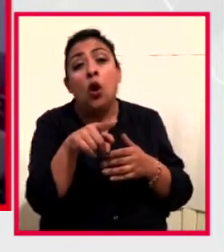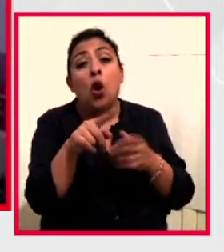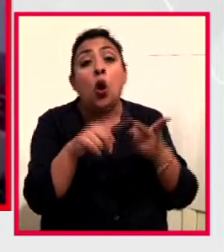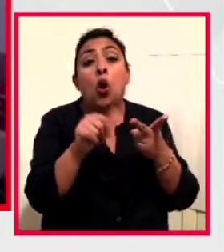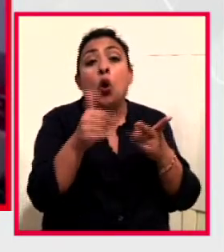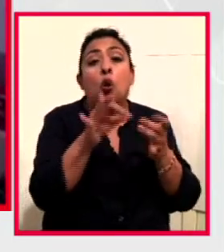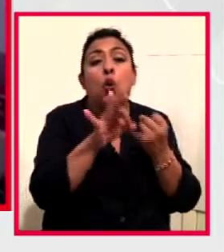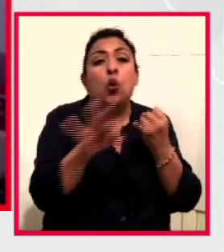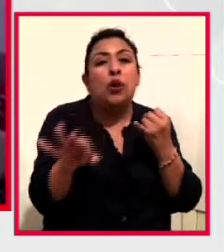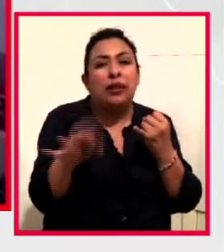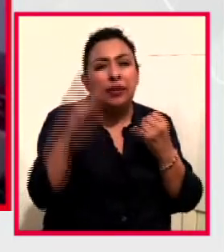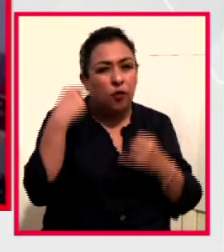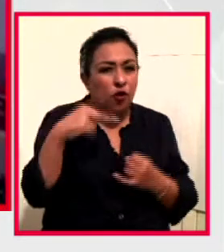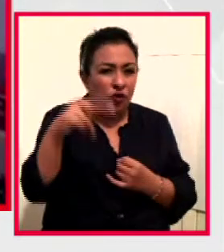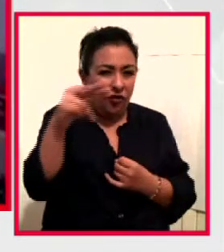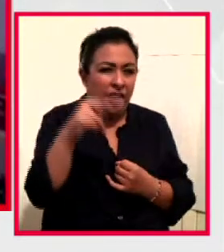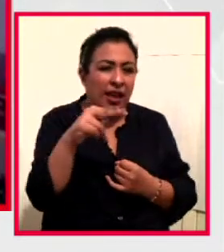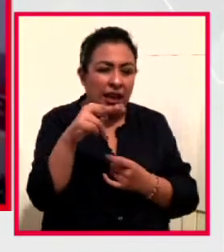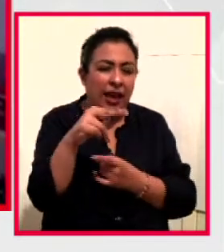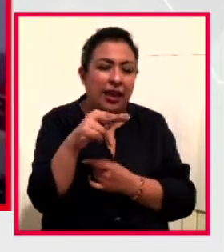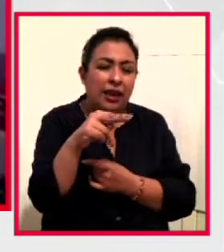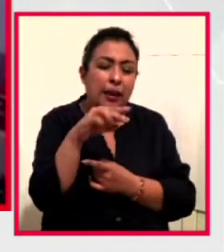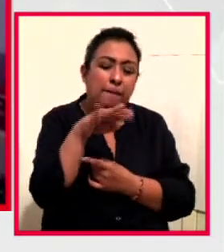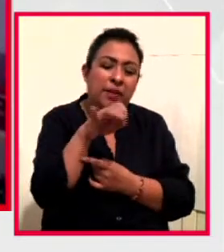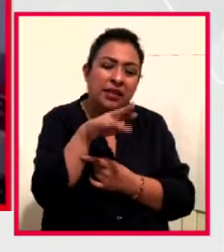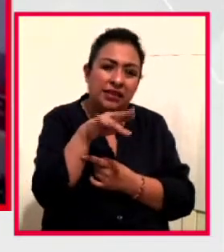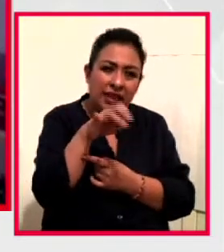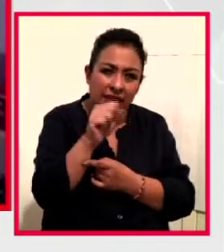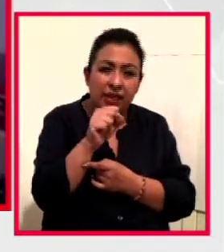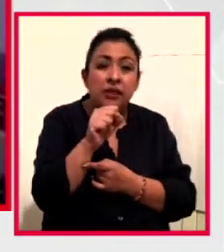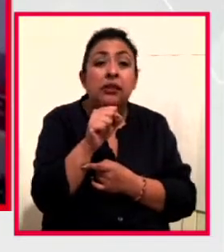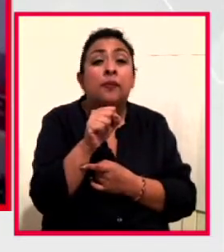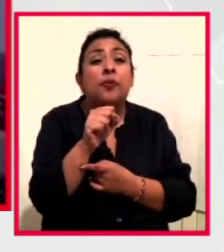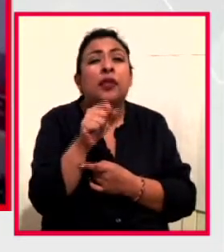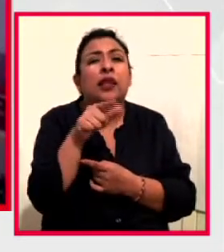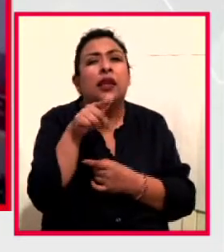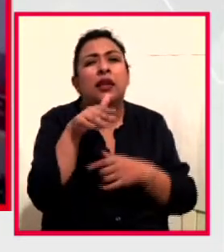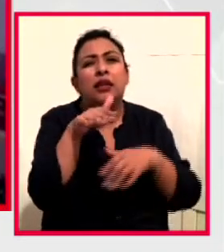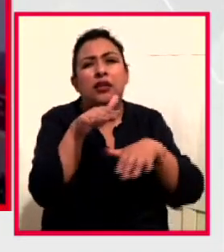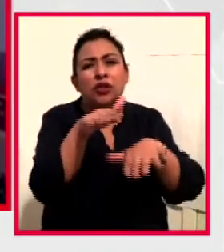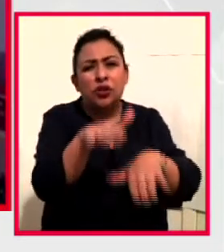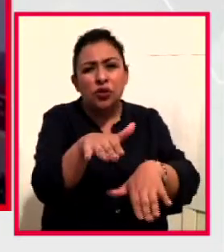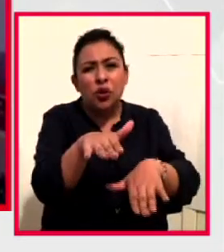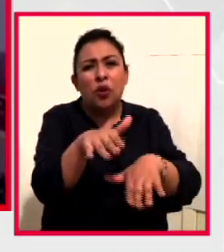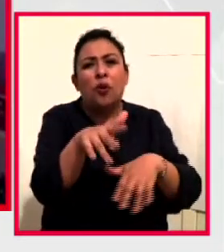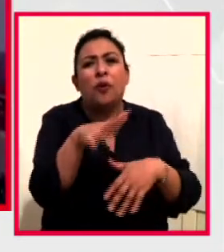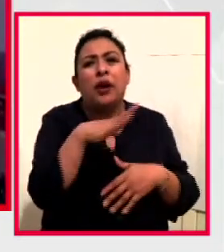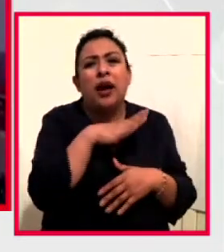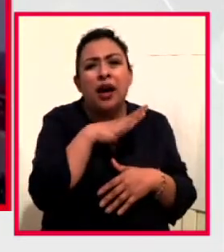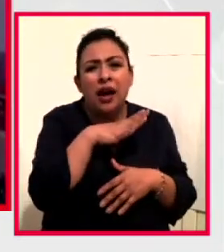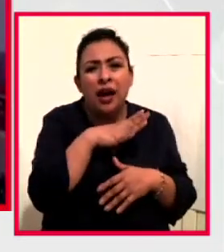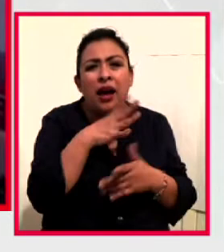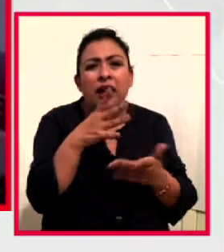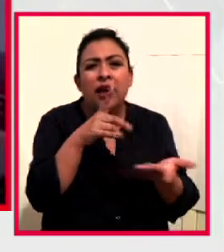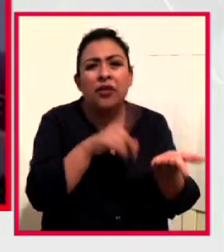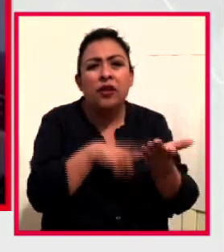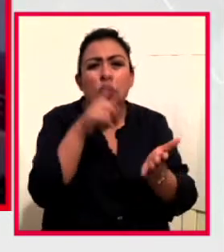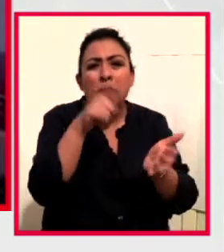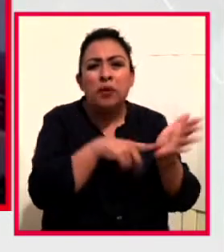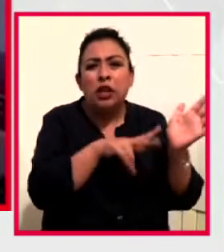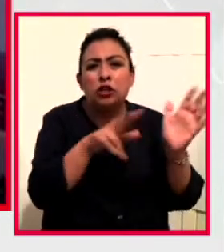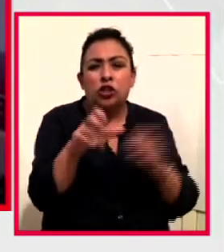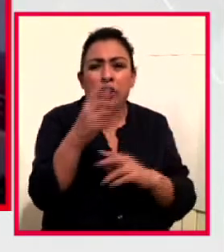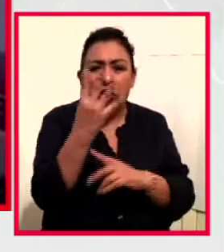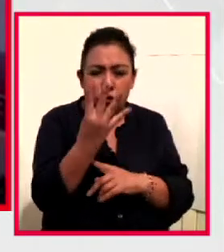viaje de la fragata Mercedes sobre esta fragata que fue hundida por ahí de 1804